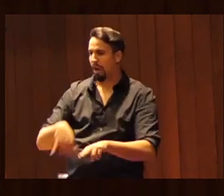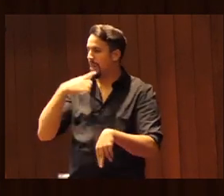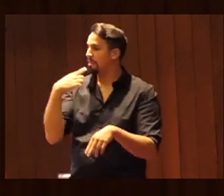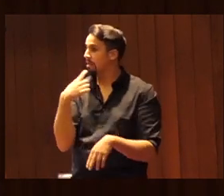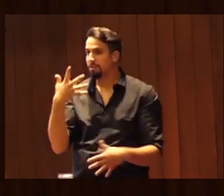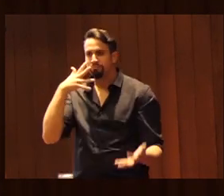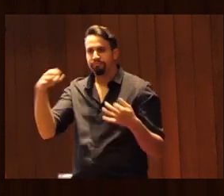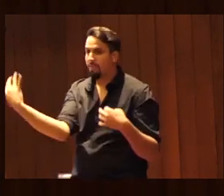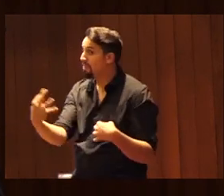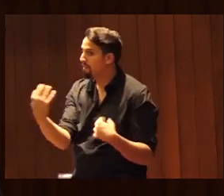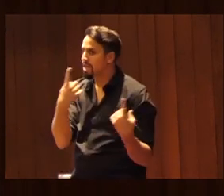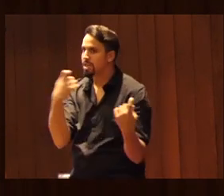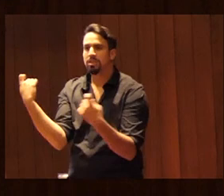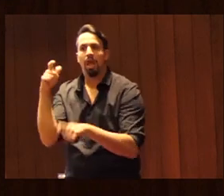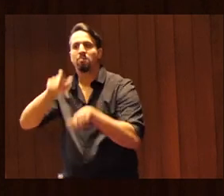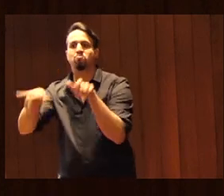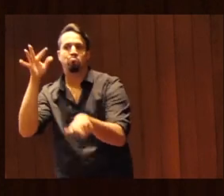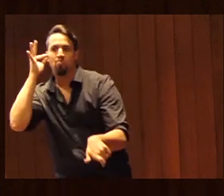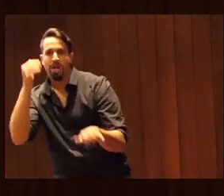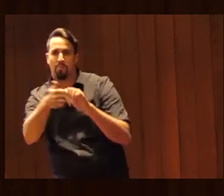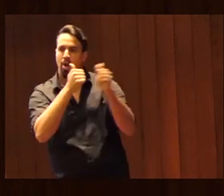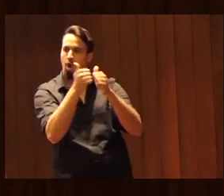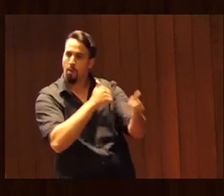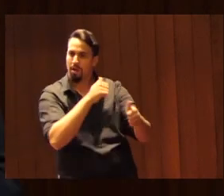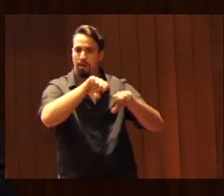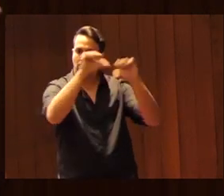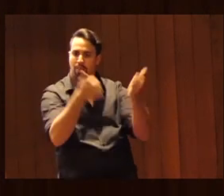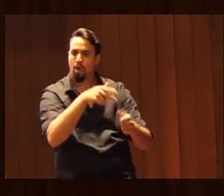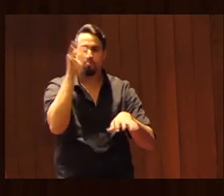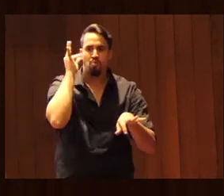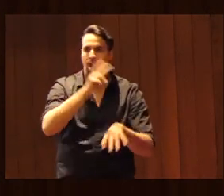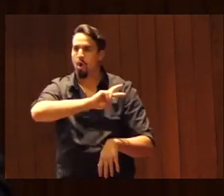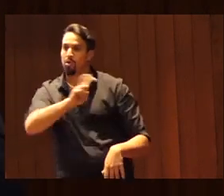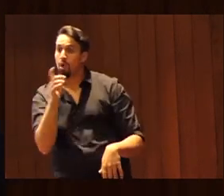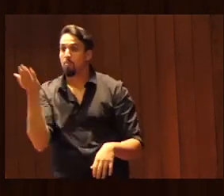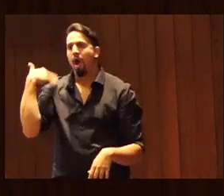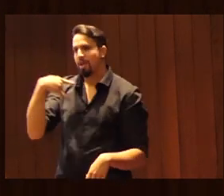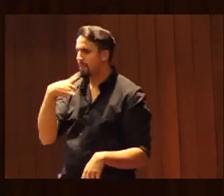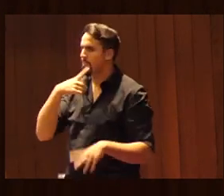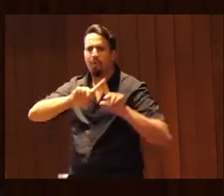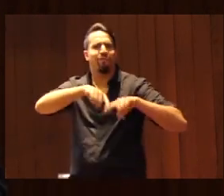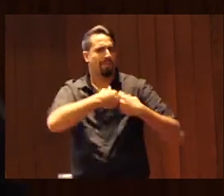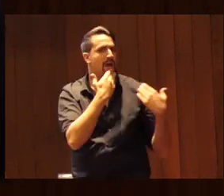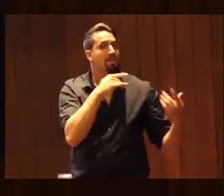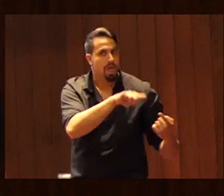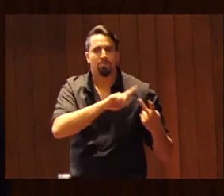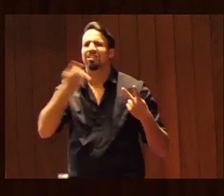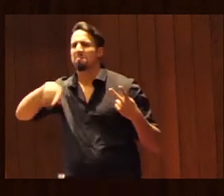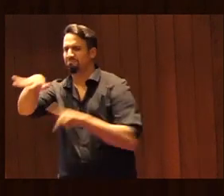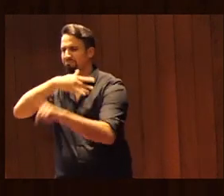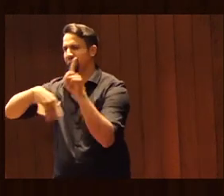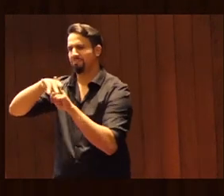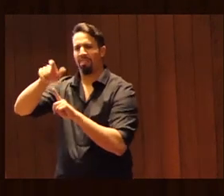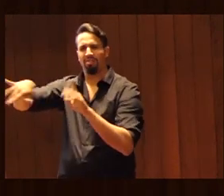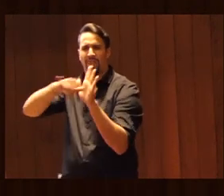necesidad de que las mujeres se inspiren a través de otras mujeres. Lo dijimos ayer, a través de la familia, pero también personas cercanas. En un futuro podemos